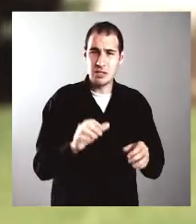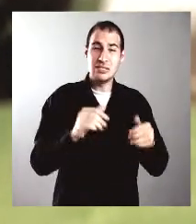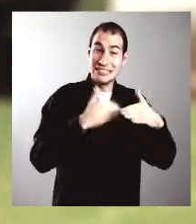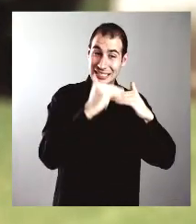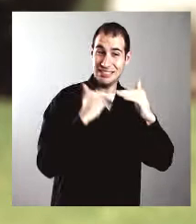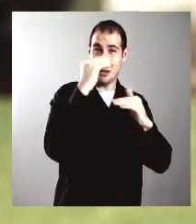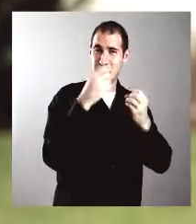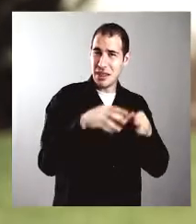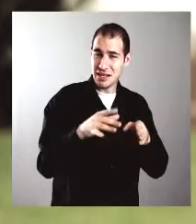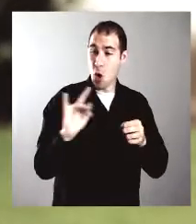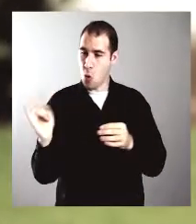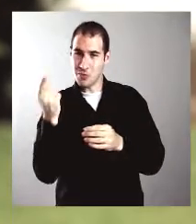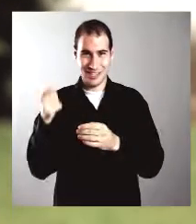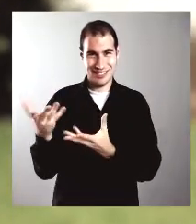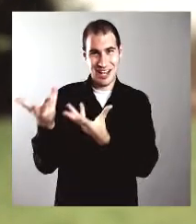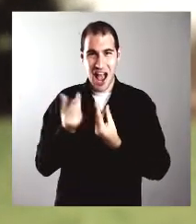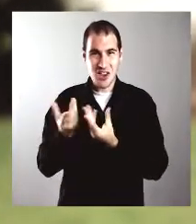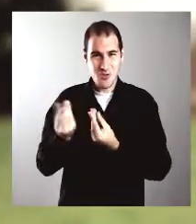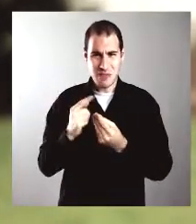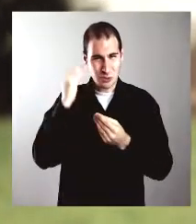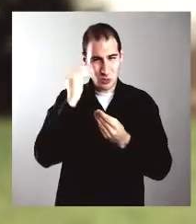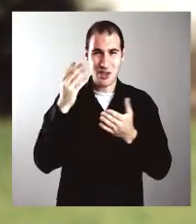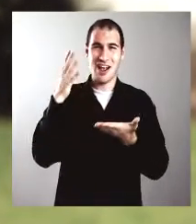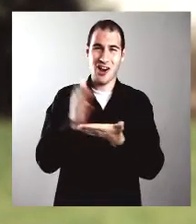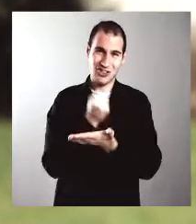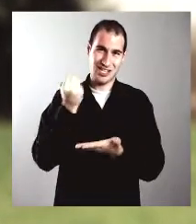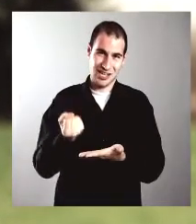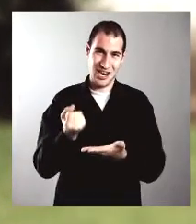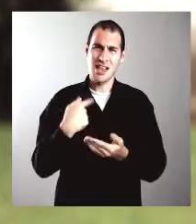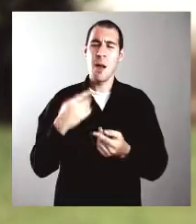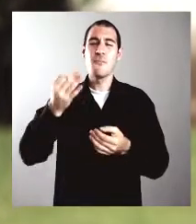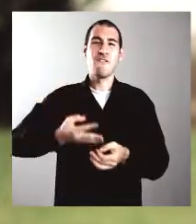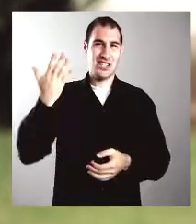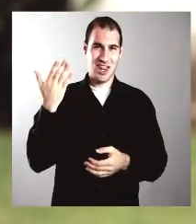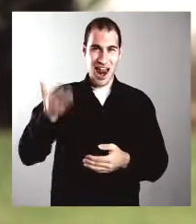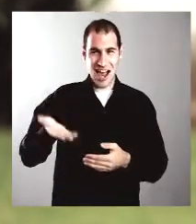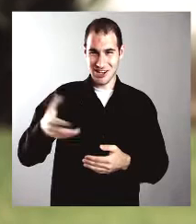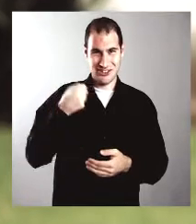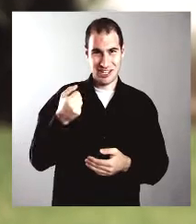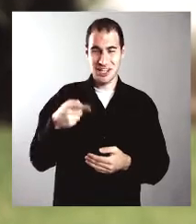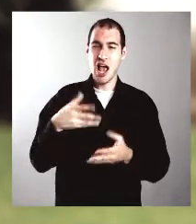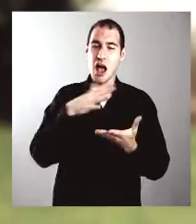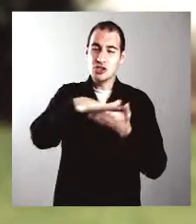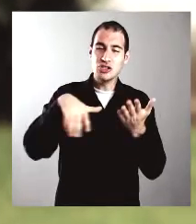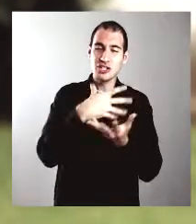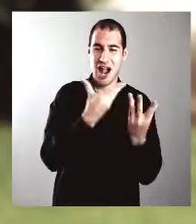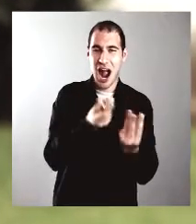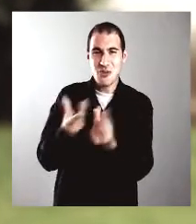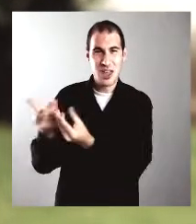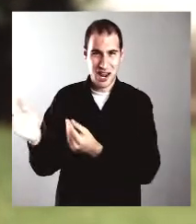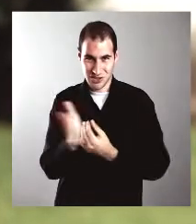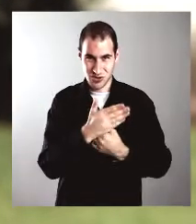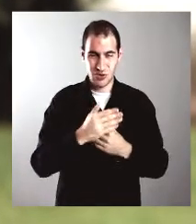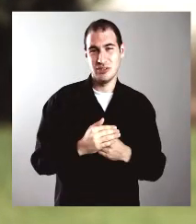y de trabajo y demás. La universidad posibilitó el logro de todos mis sueños, que eran ser una profesional, actuar en favor de la